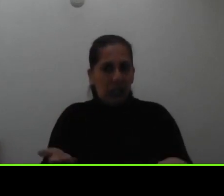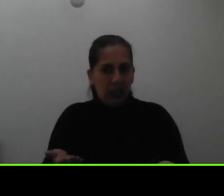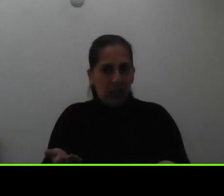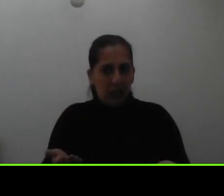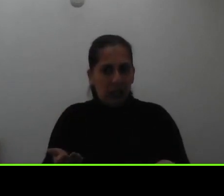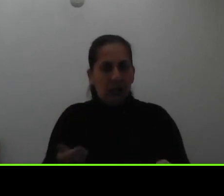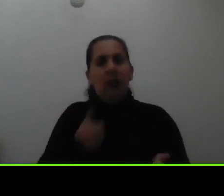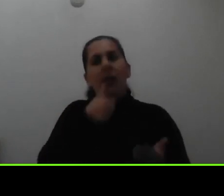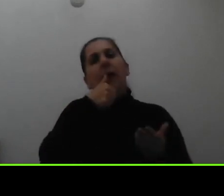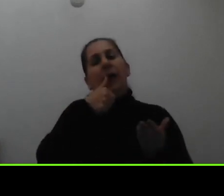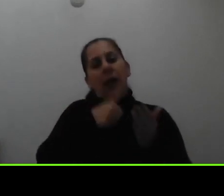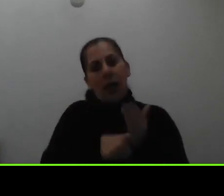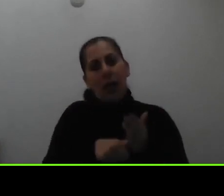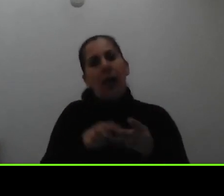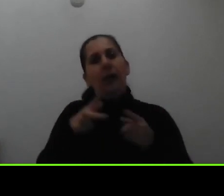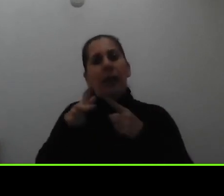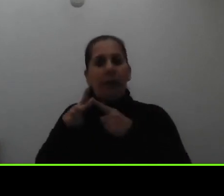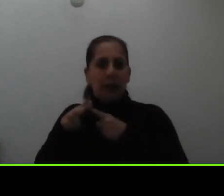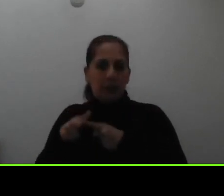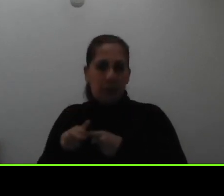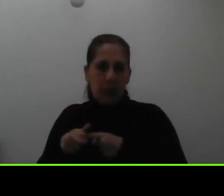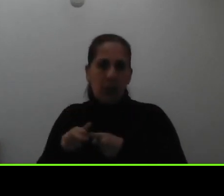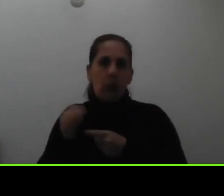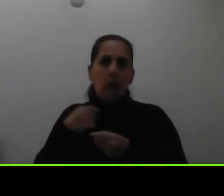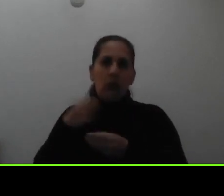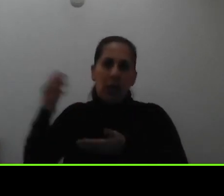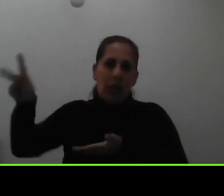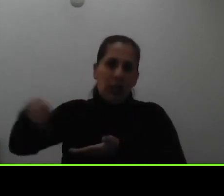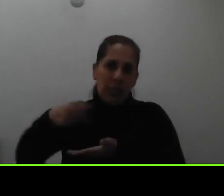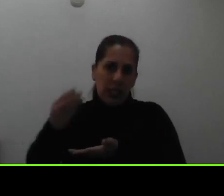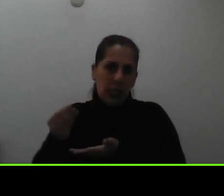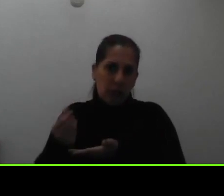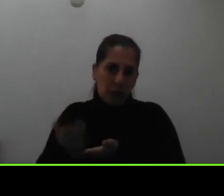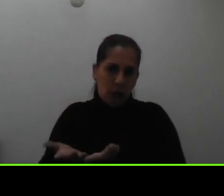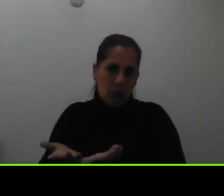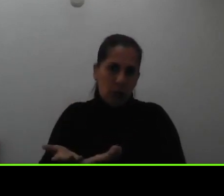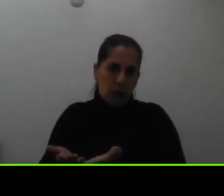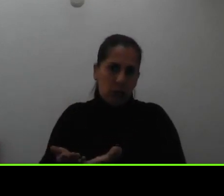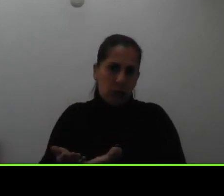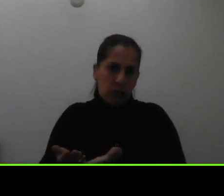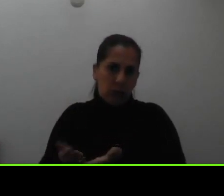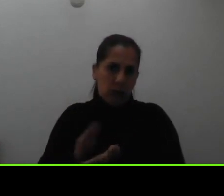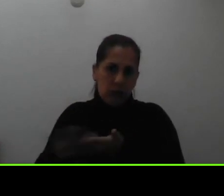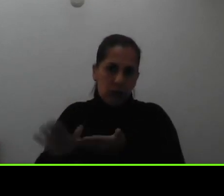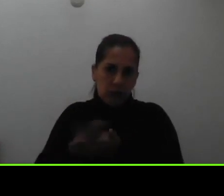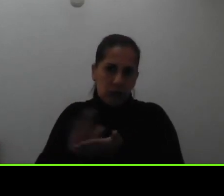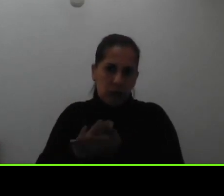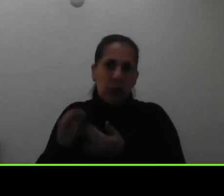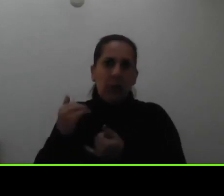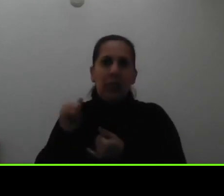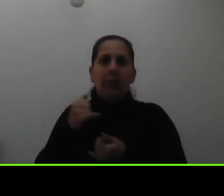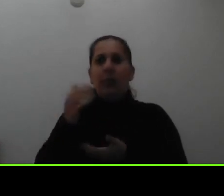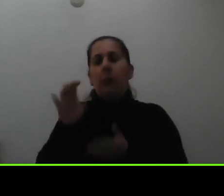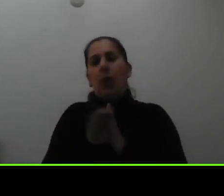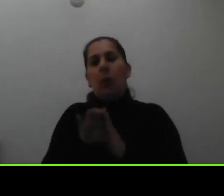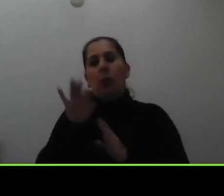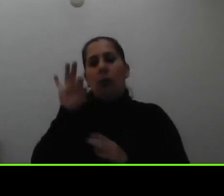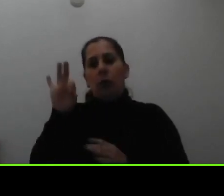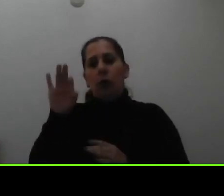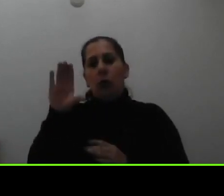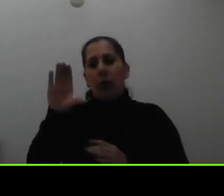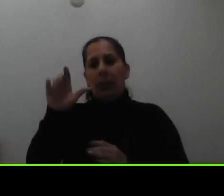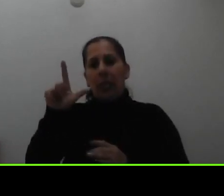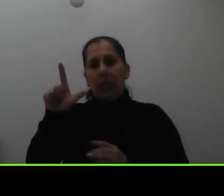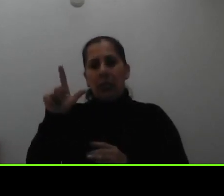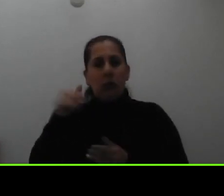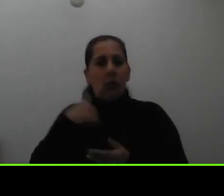carta del despido de la liquidación por ejemplo y si hubo retiro al fondo de capitalización por